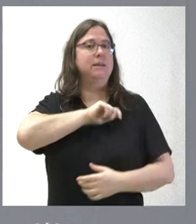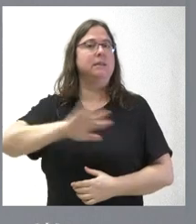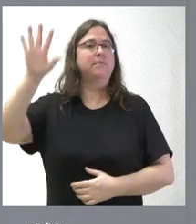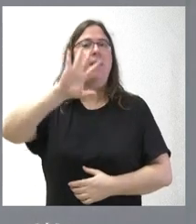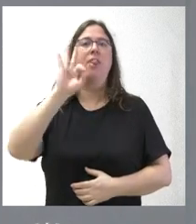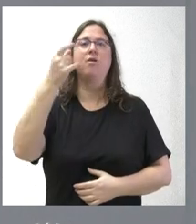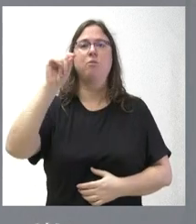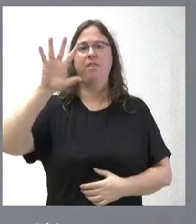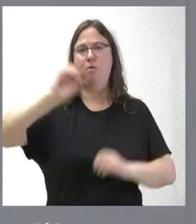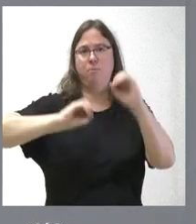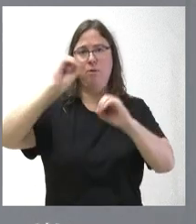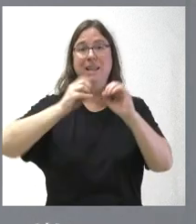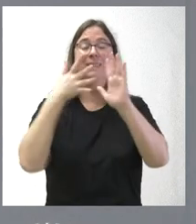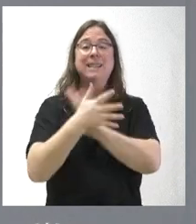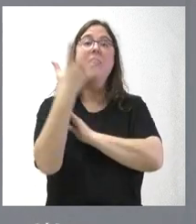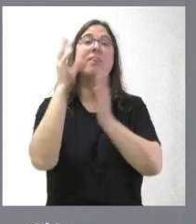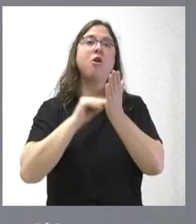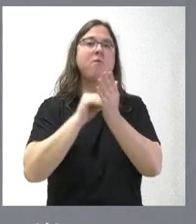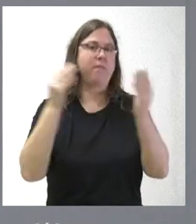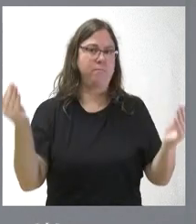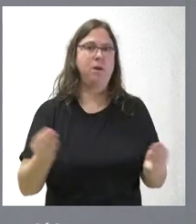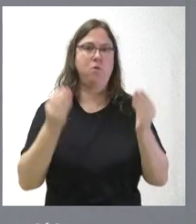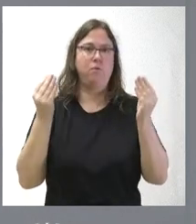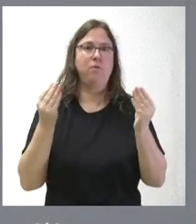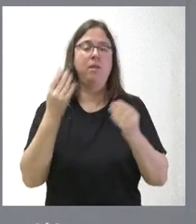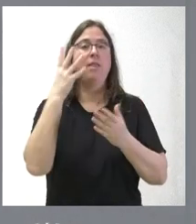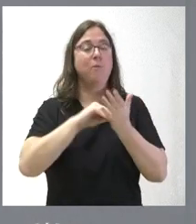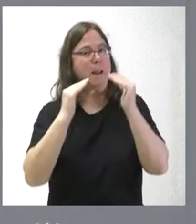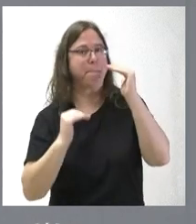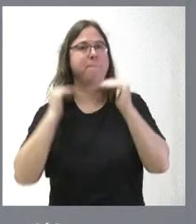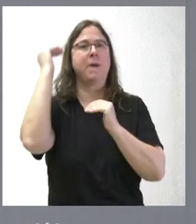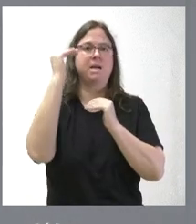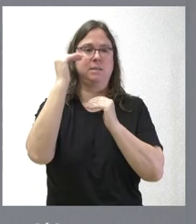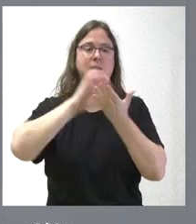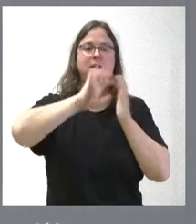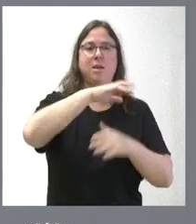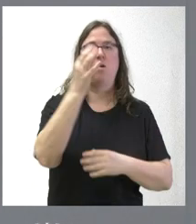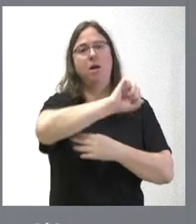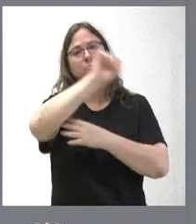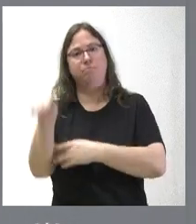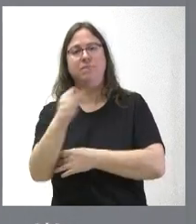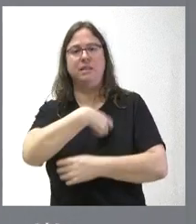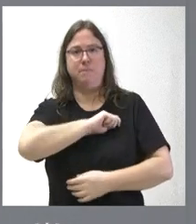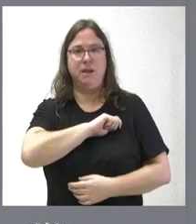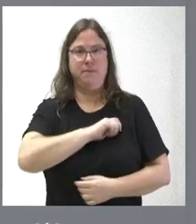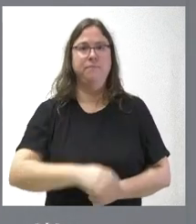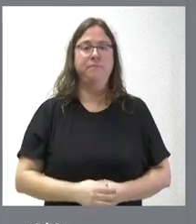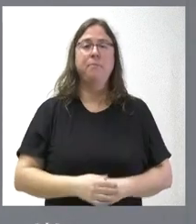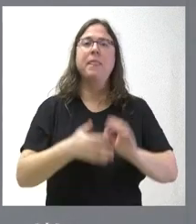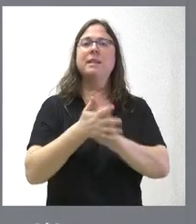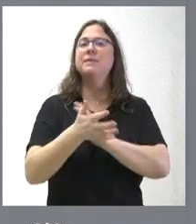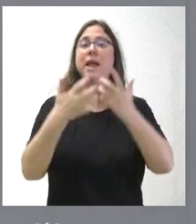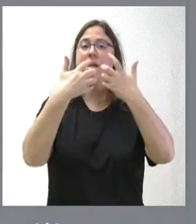0,5%, por tanto, cinco veces mejor, cinco veces más en Castilla y León que en el conjunto nacional. Por tanto, la